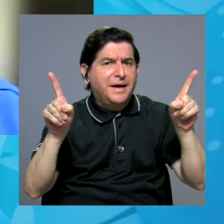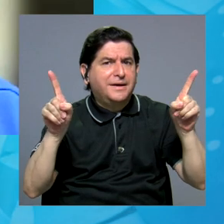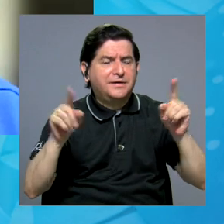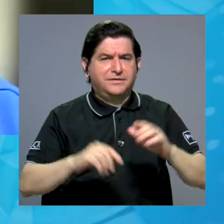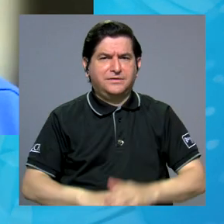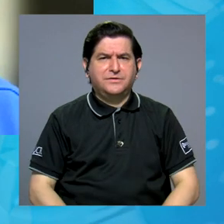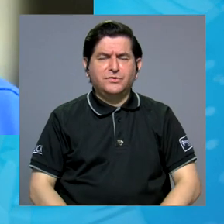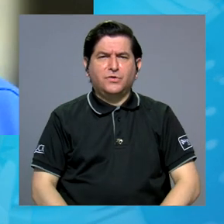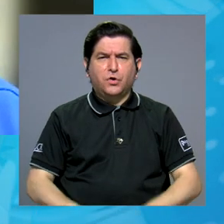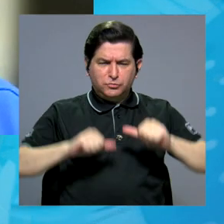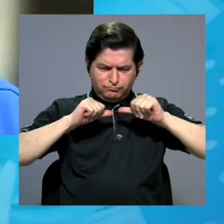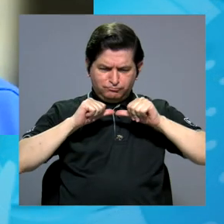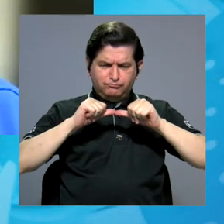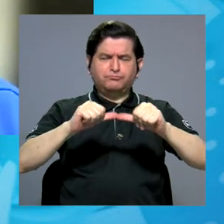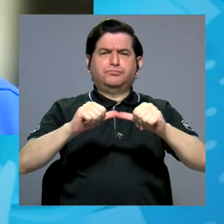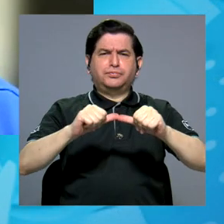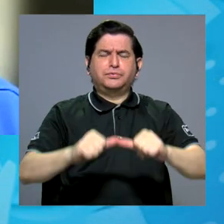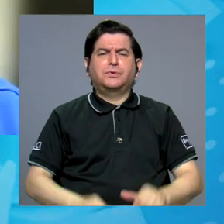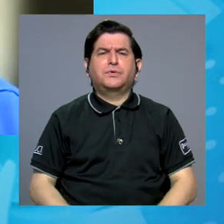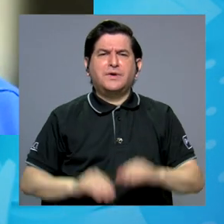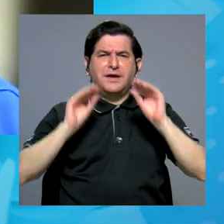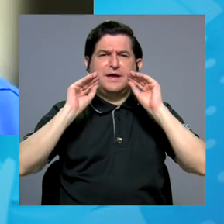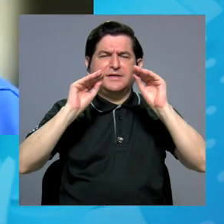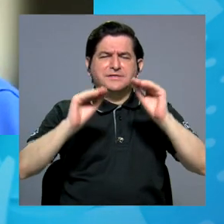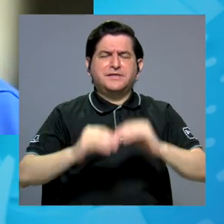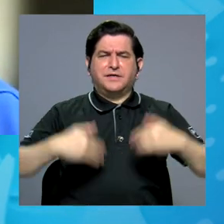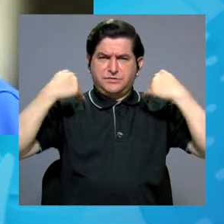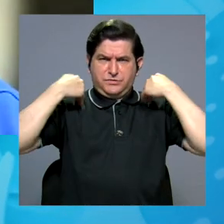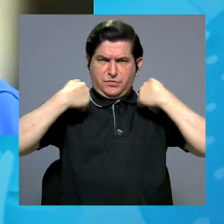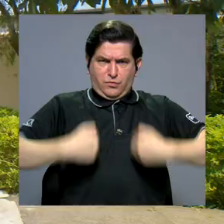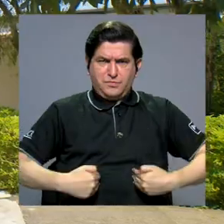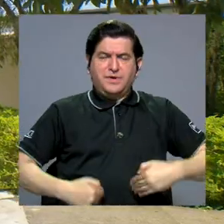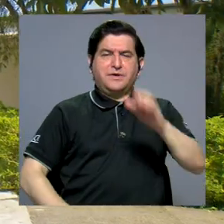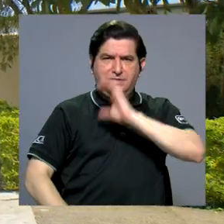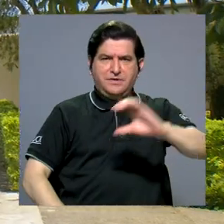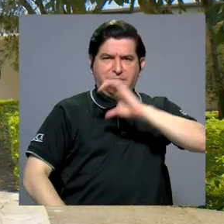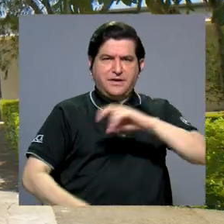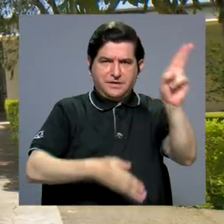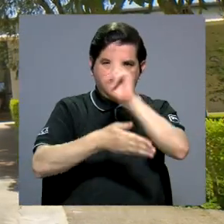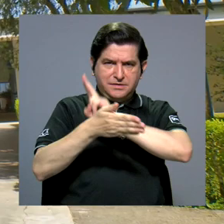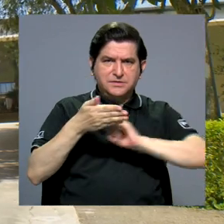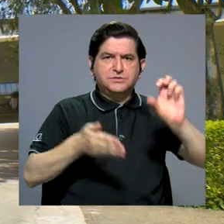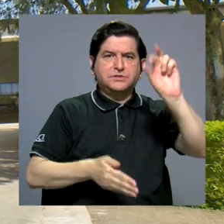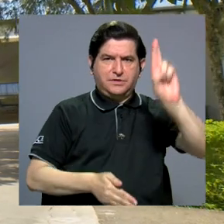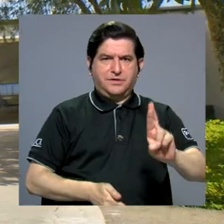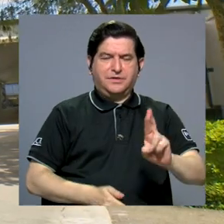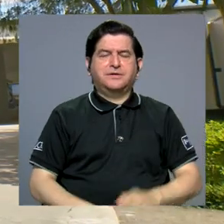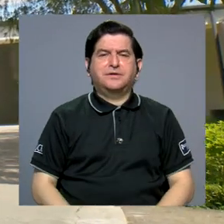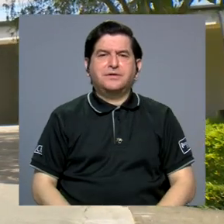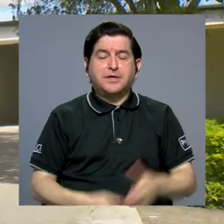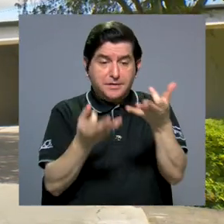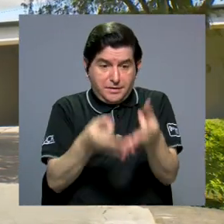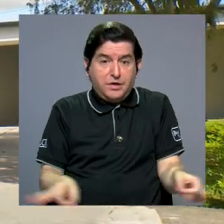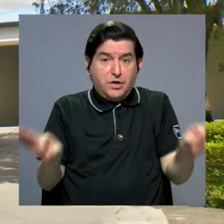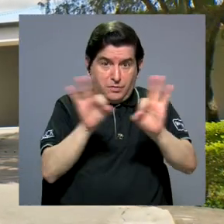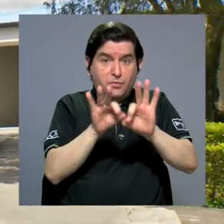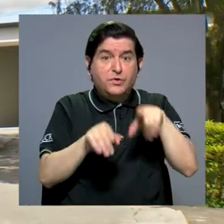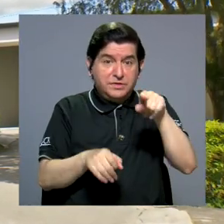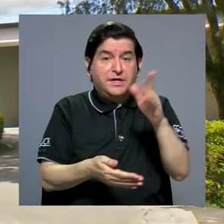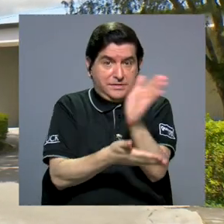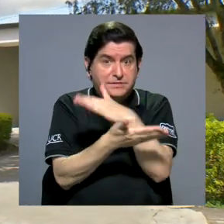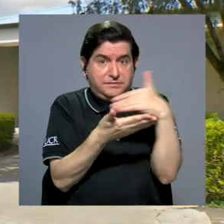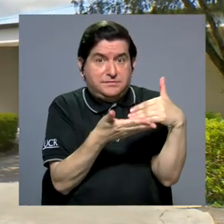sí, manteniendo siempre la educación humanista, ¿verdad?, por la que se caracteriza la Universidad de Costa Rica, dándole relevancia a esa parte.